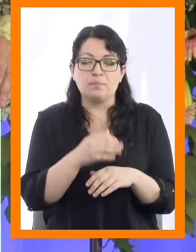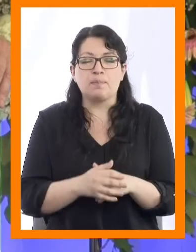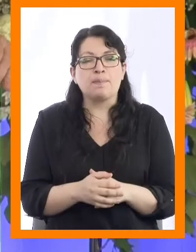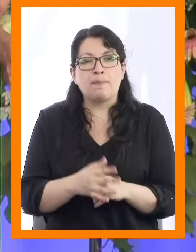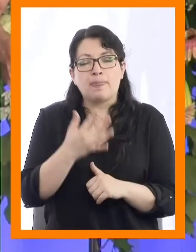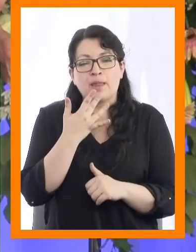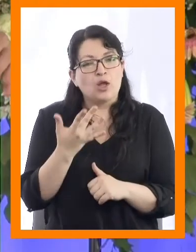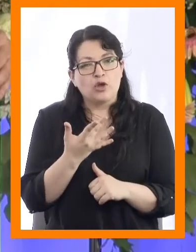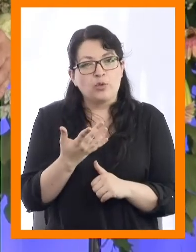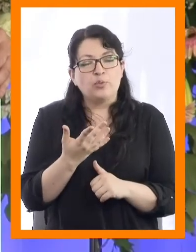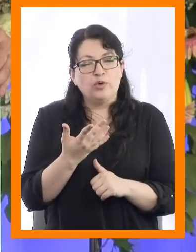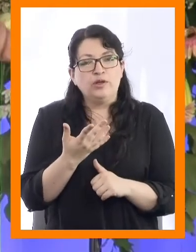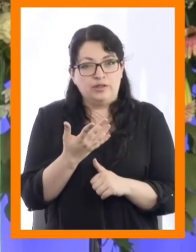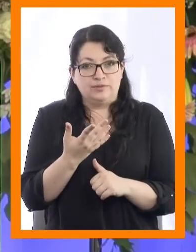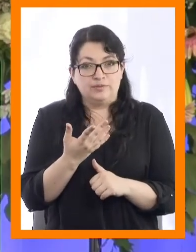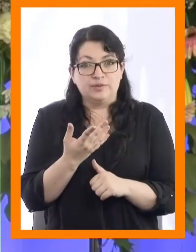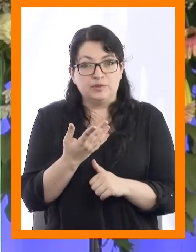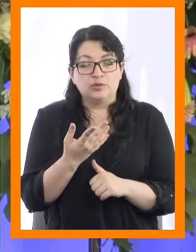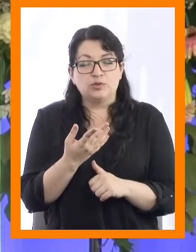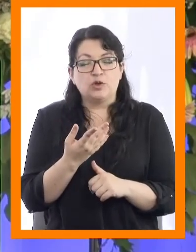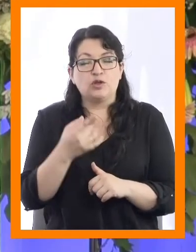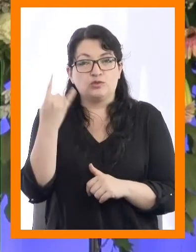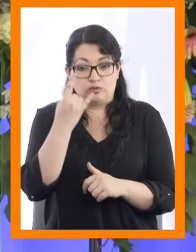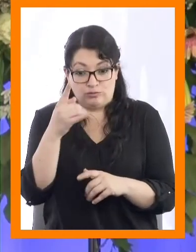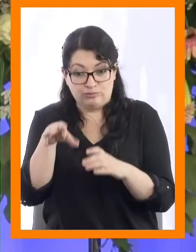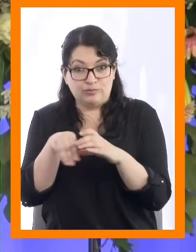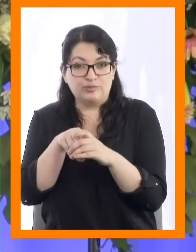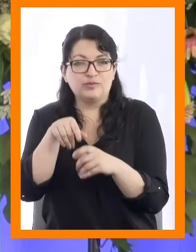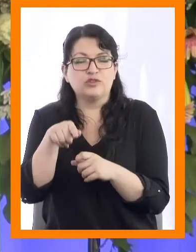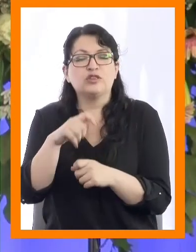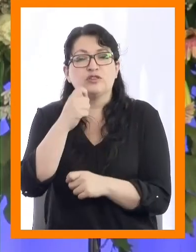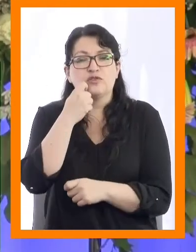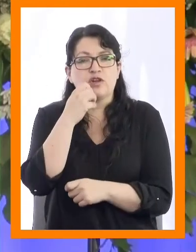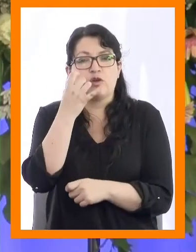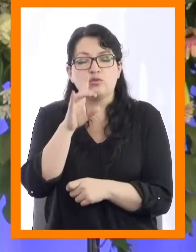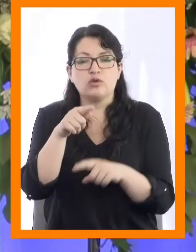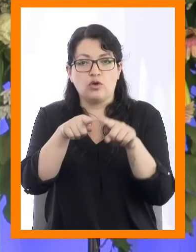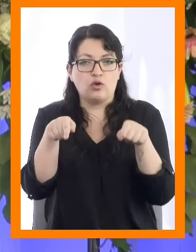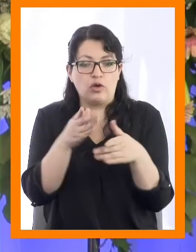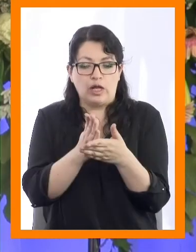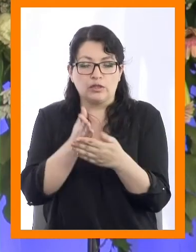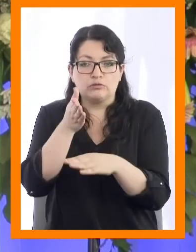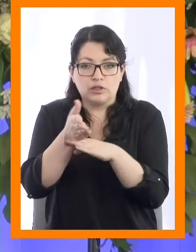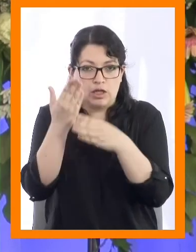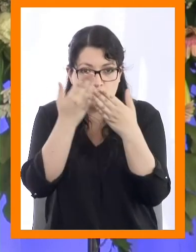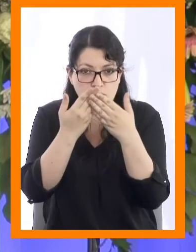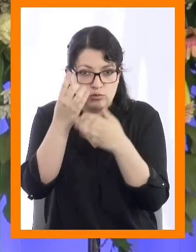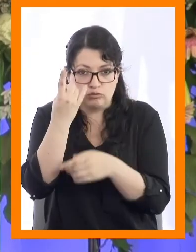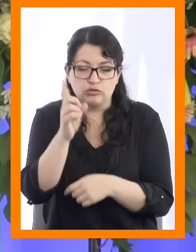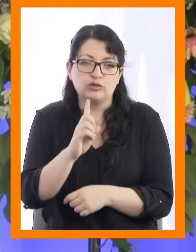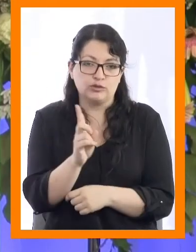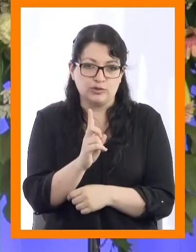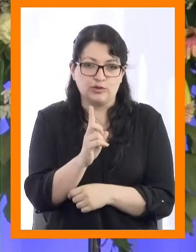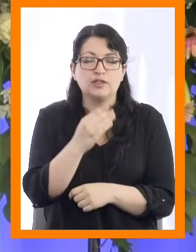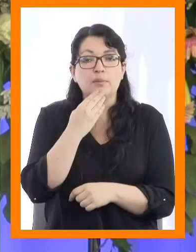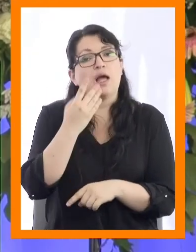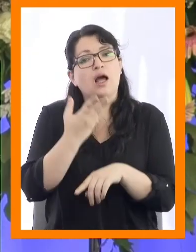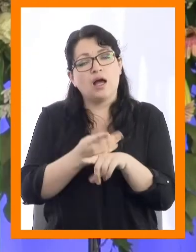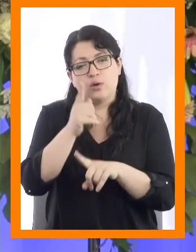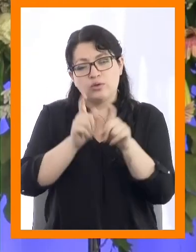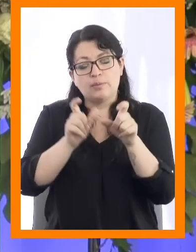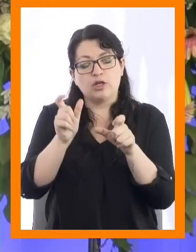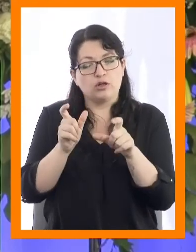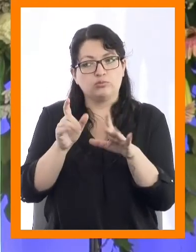pertenecer precisamente a una universidad no es solo asistir a las aulas a estudiar, sino que hay quienes se destacan por